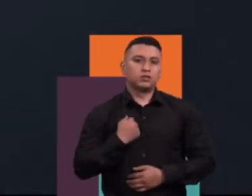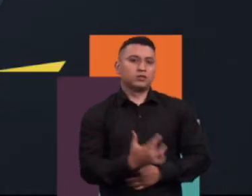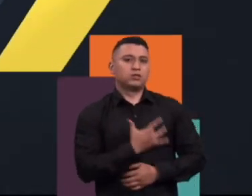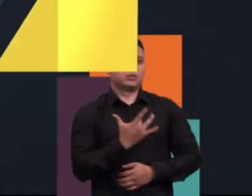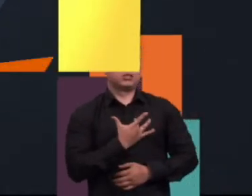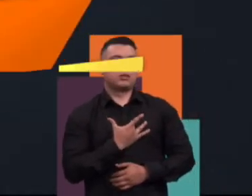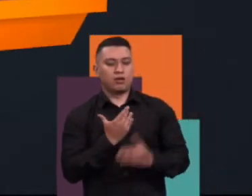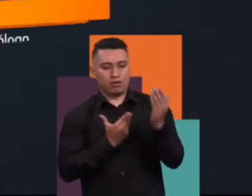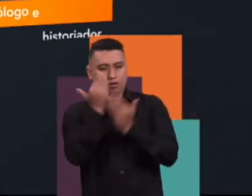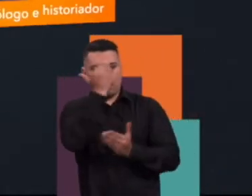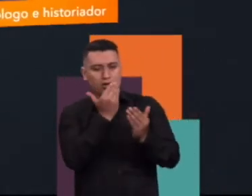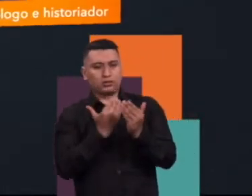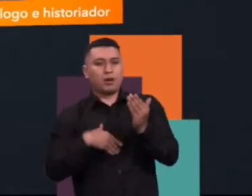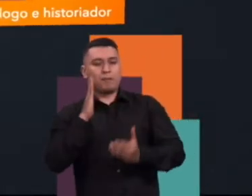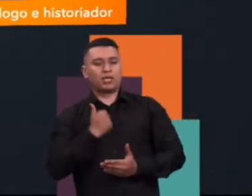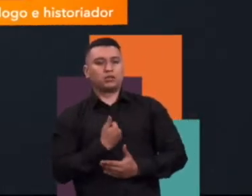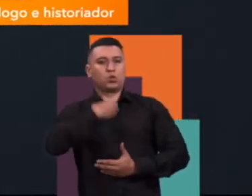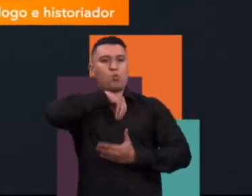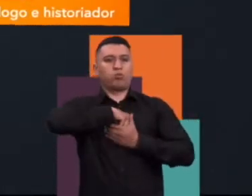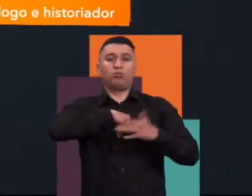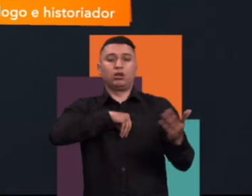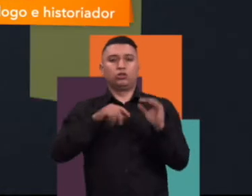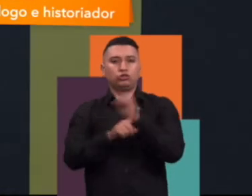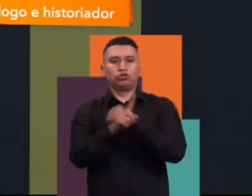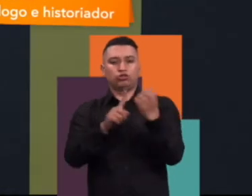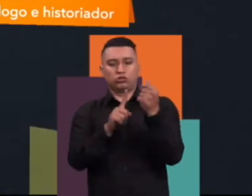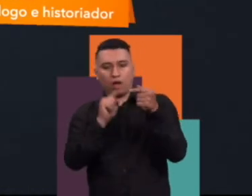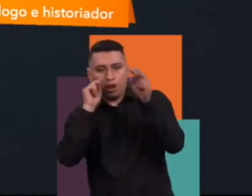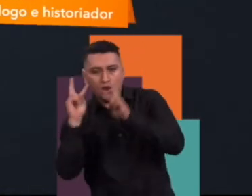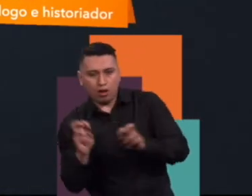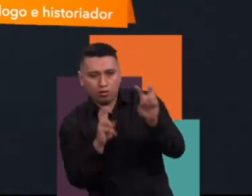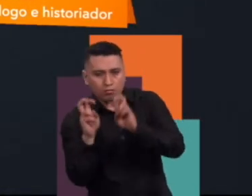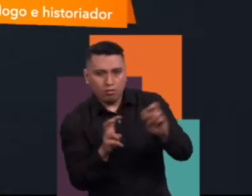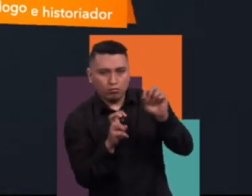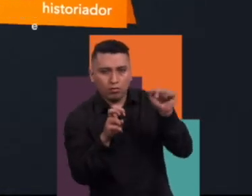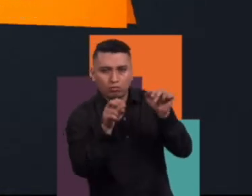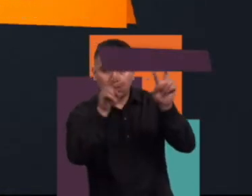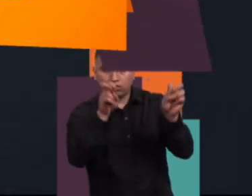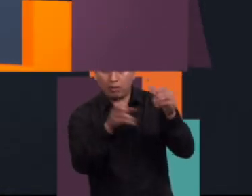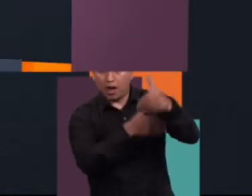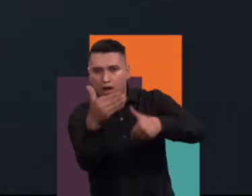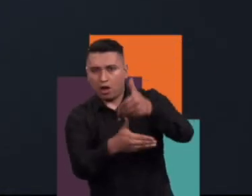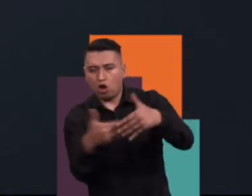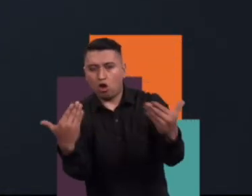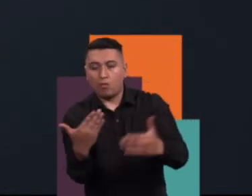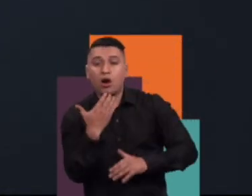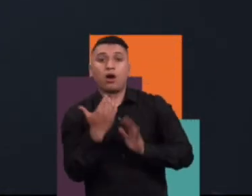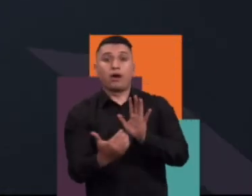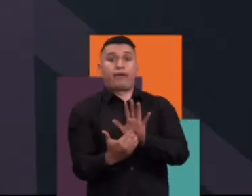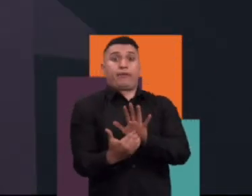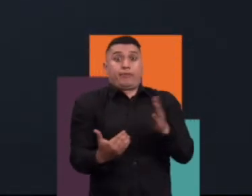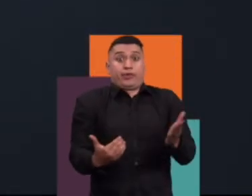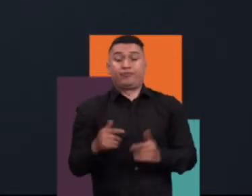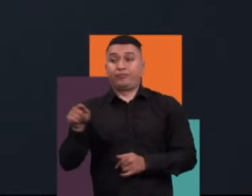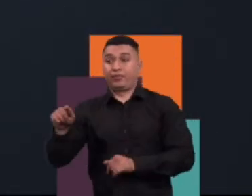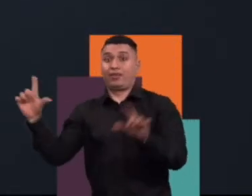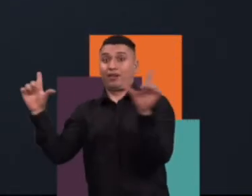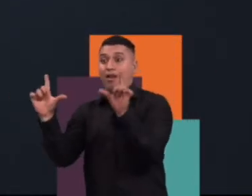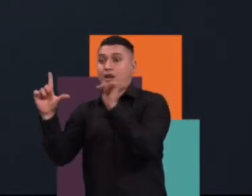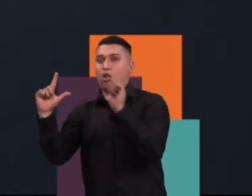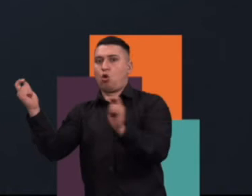un poco más ñoño y sociológico. Y cuando uno mira la publicidad que se ve en estos canales,